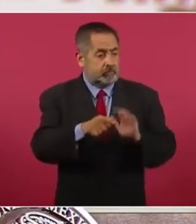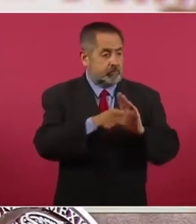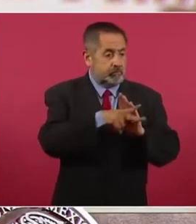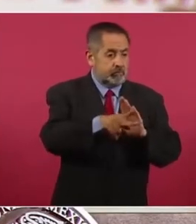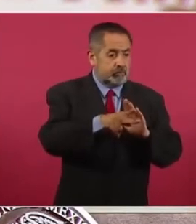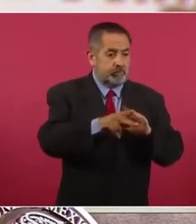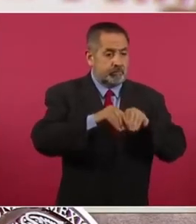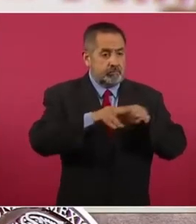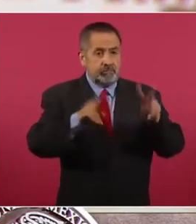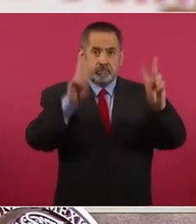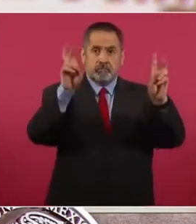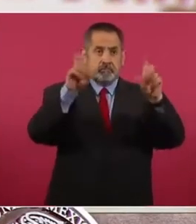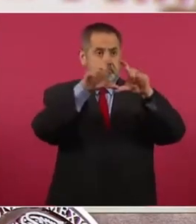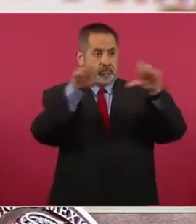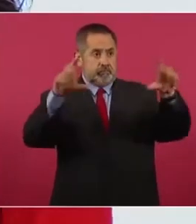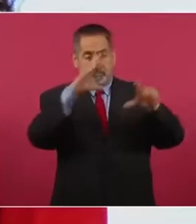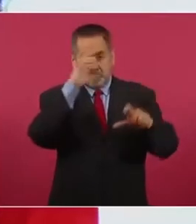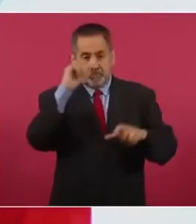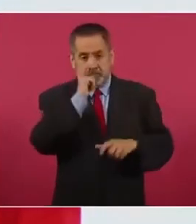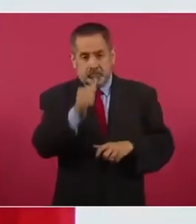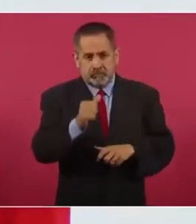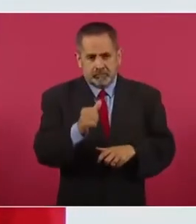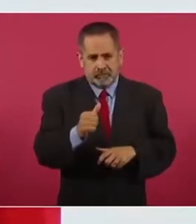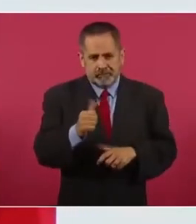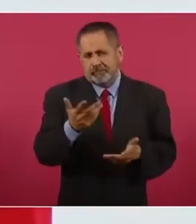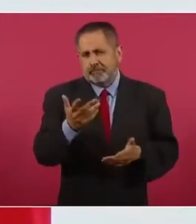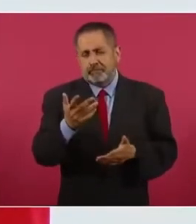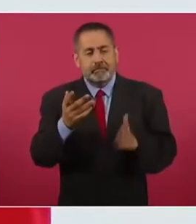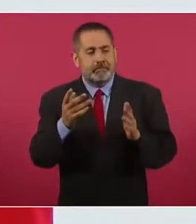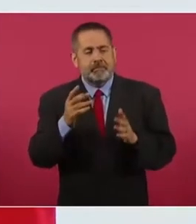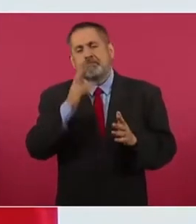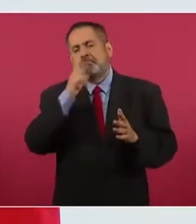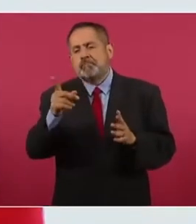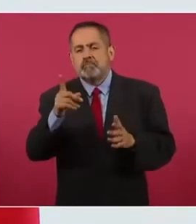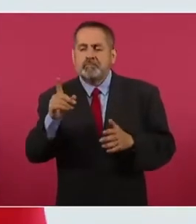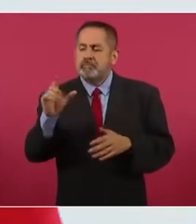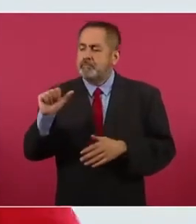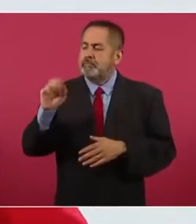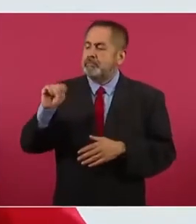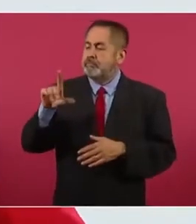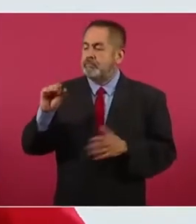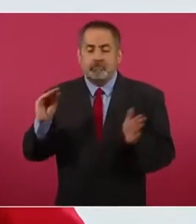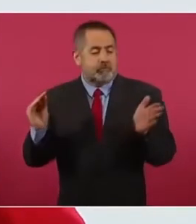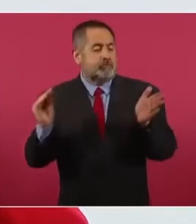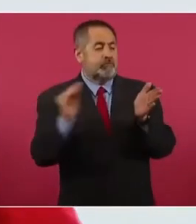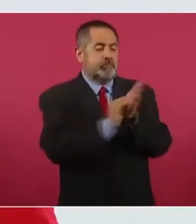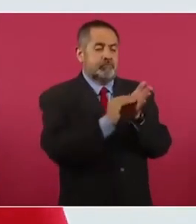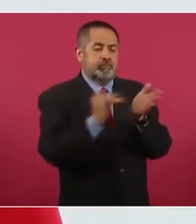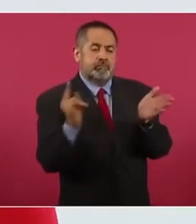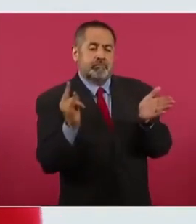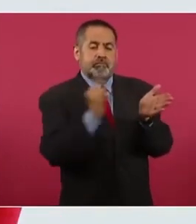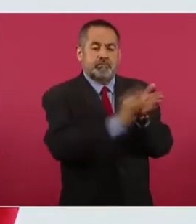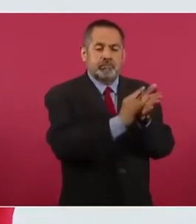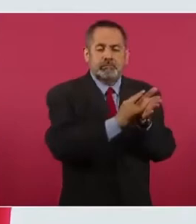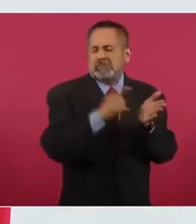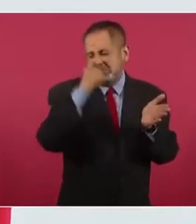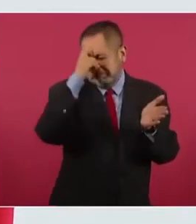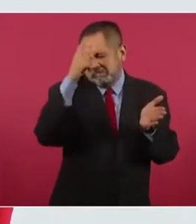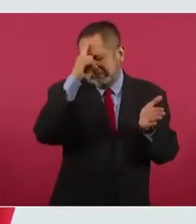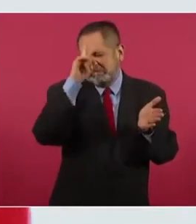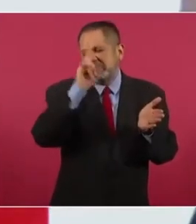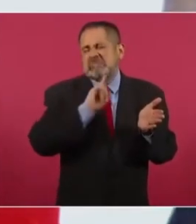periódico o revista, coloca una foto del presidente López Obrador e invéntale cualquier cosa.